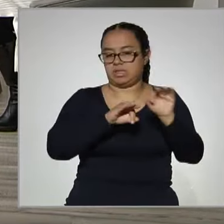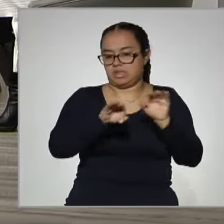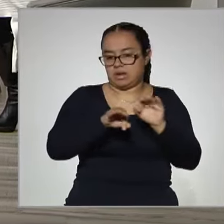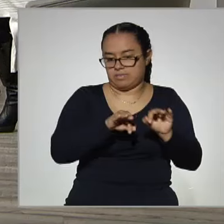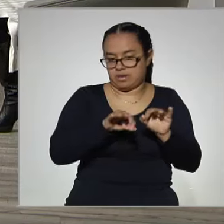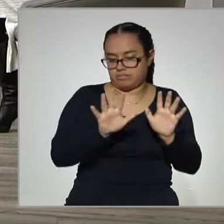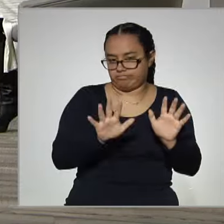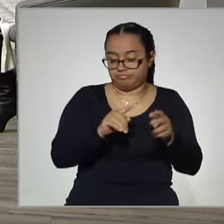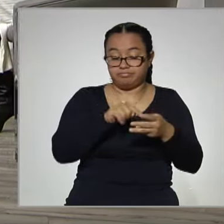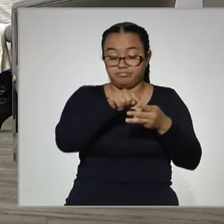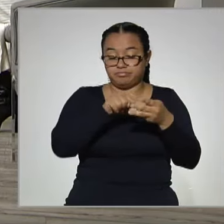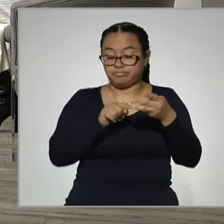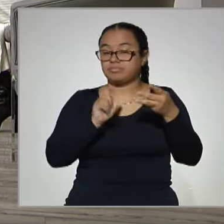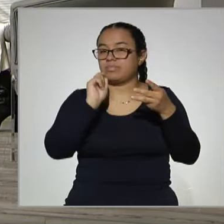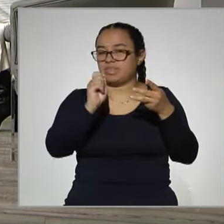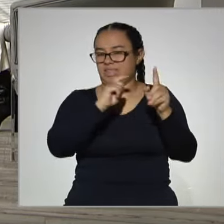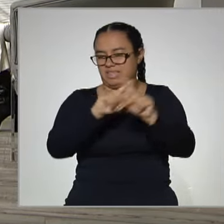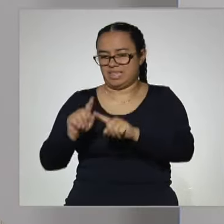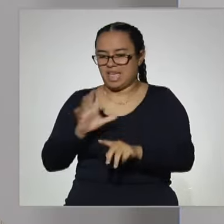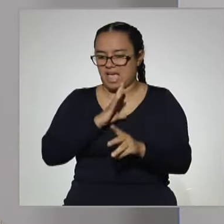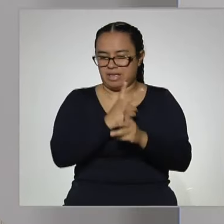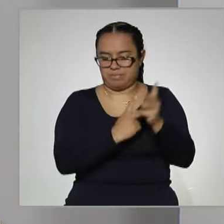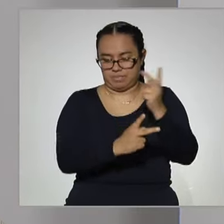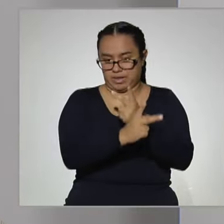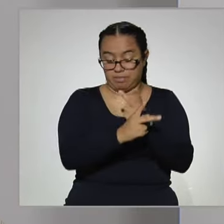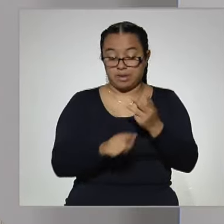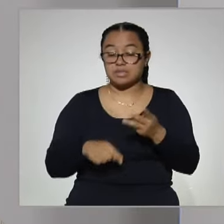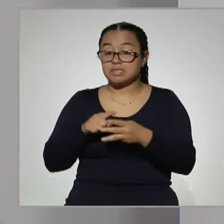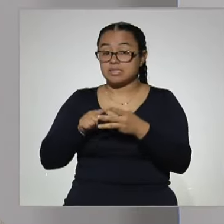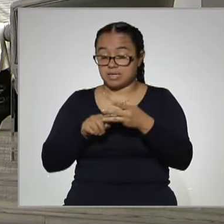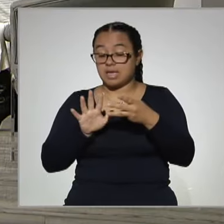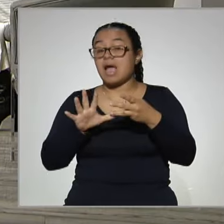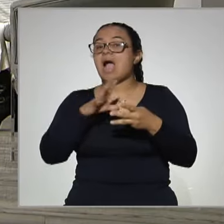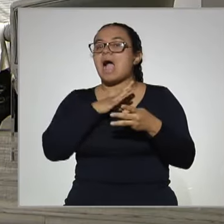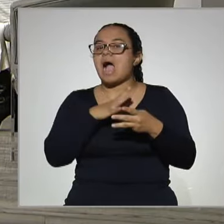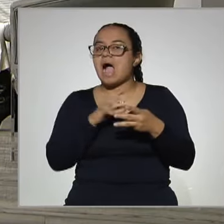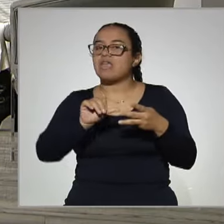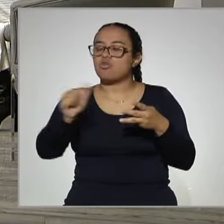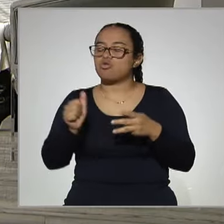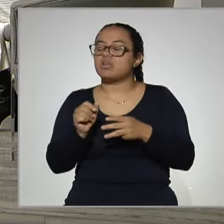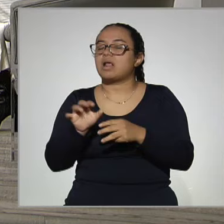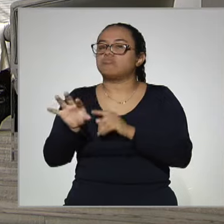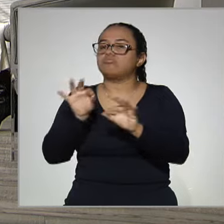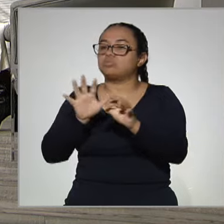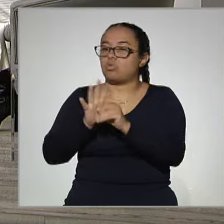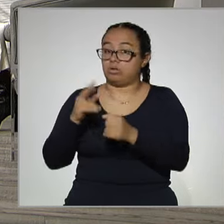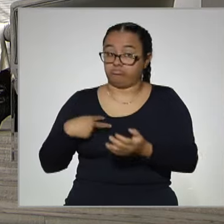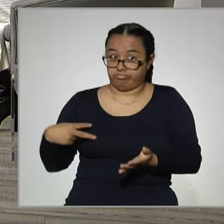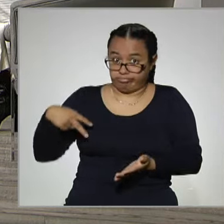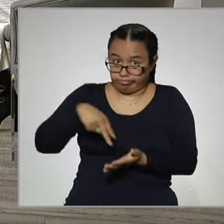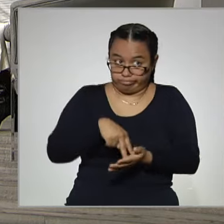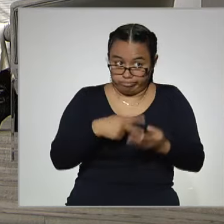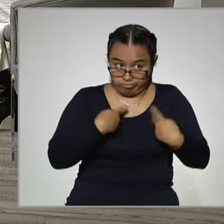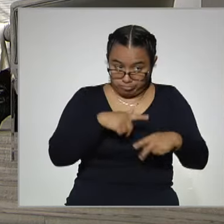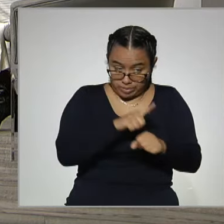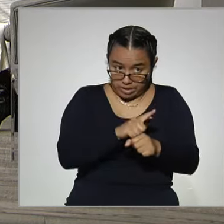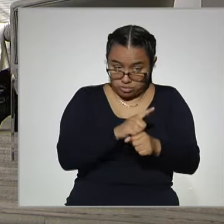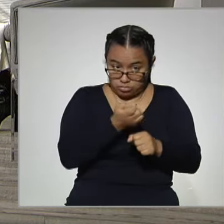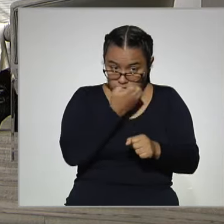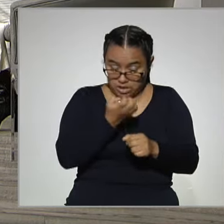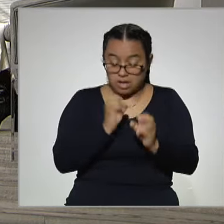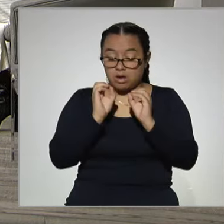Estos son los tres tipos generales del bachillerato. Ahora hay modalidades, hay modalidades presenciales, hay modalidades